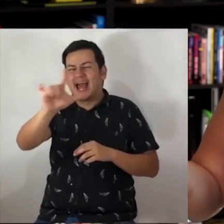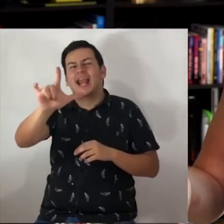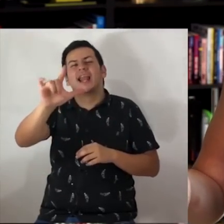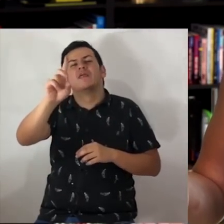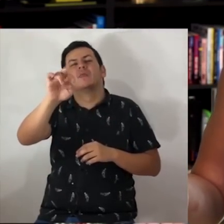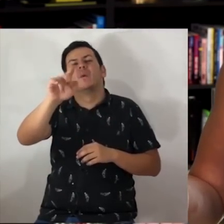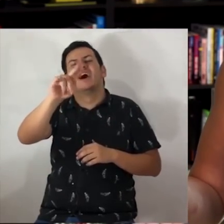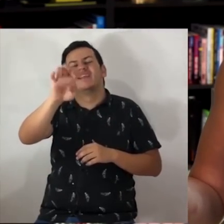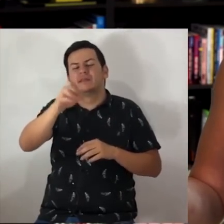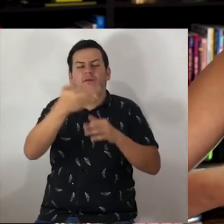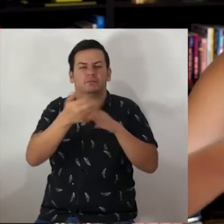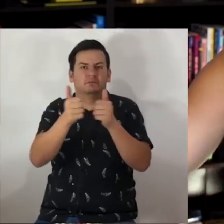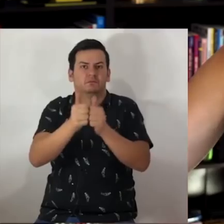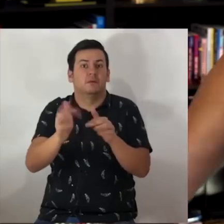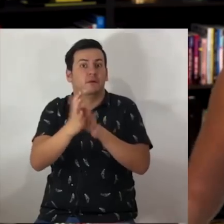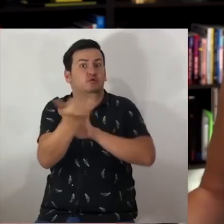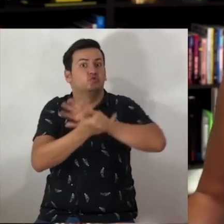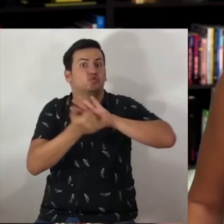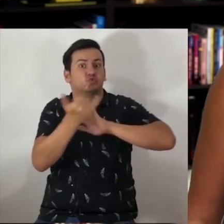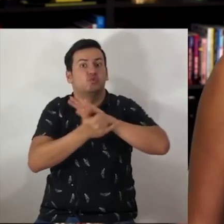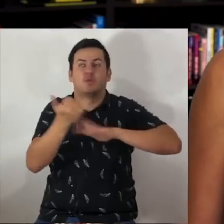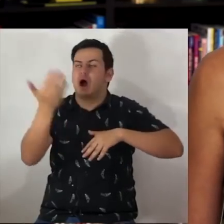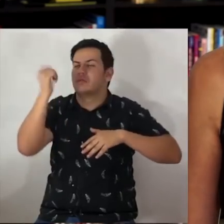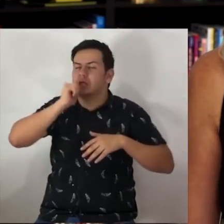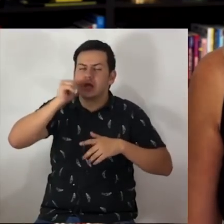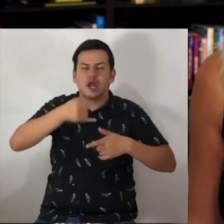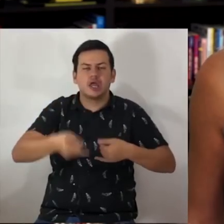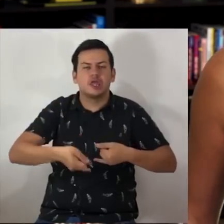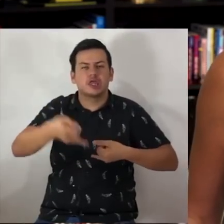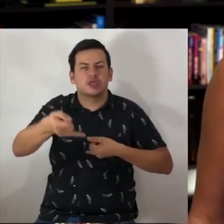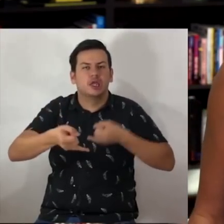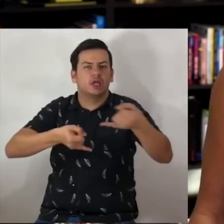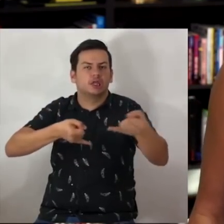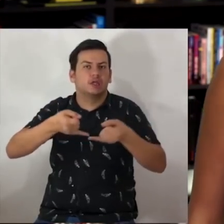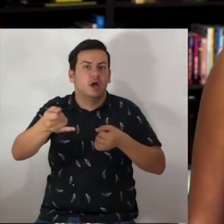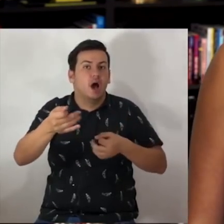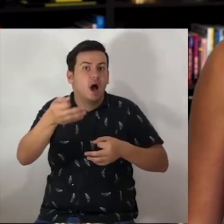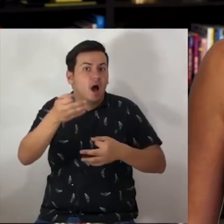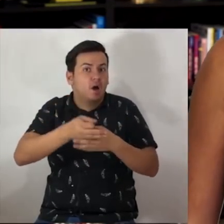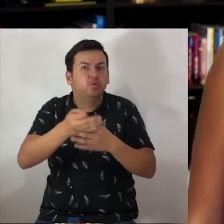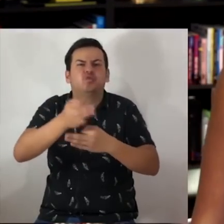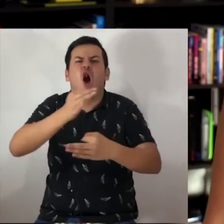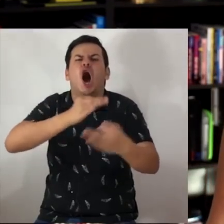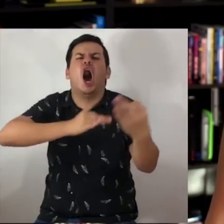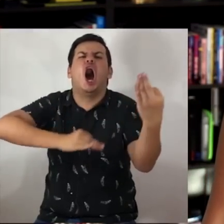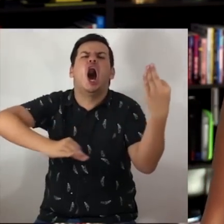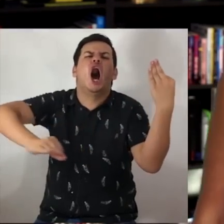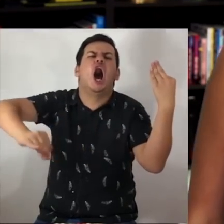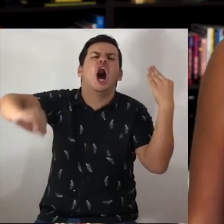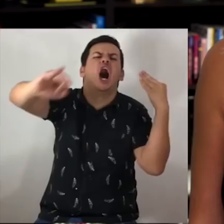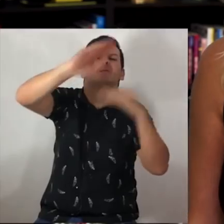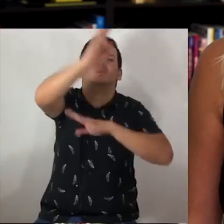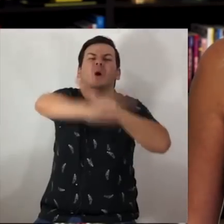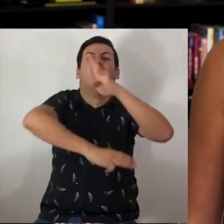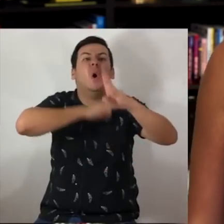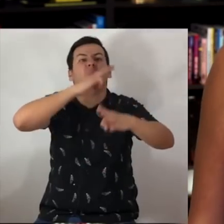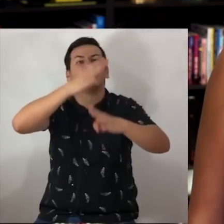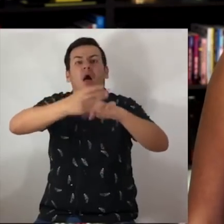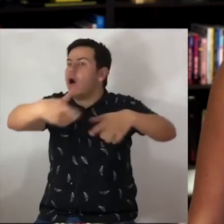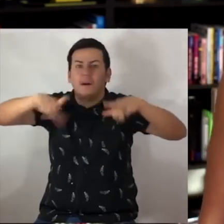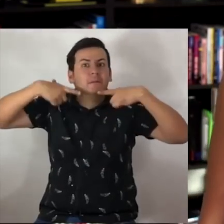están en encierro en este momento que YouTube estaba lleno de idiotas y no había opciones para ver. Ahora todo el mundo es youtuber.